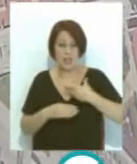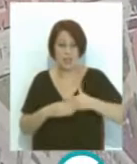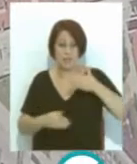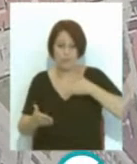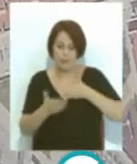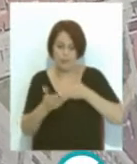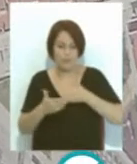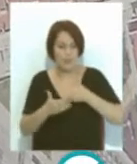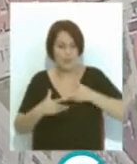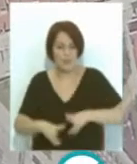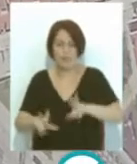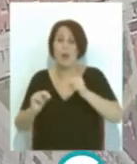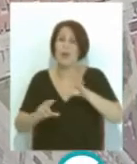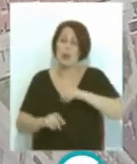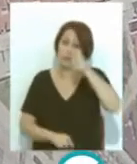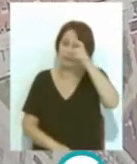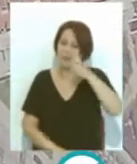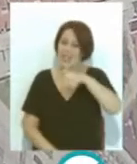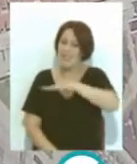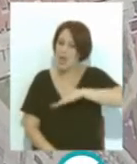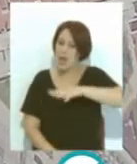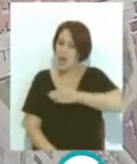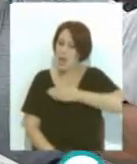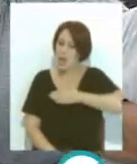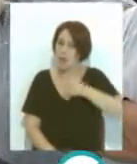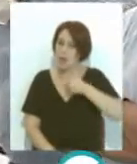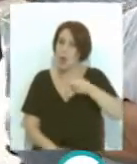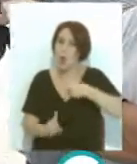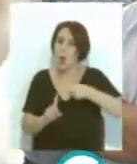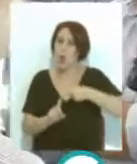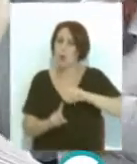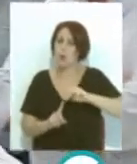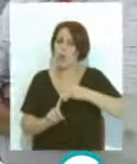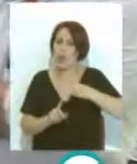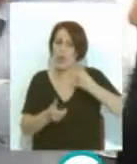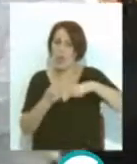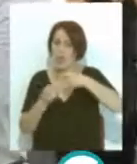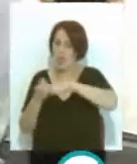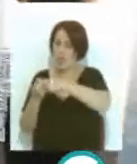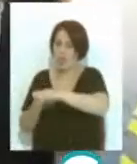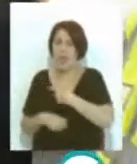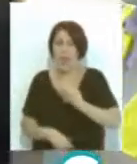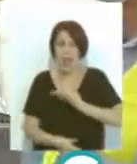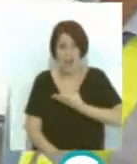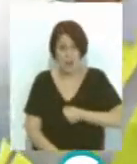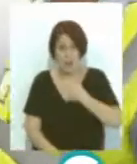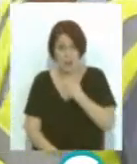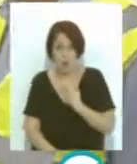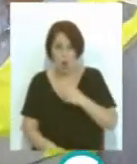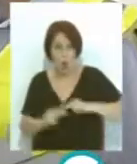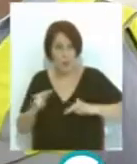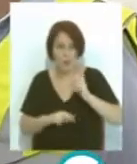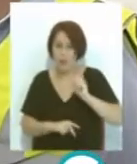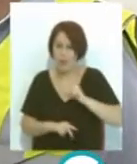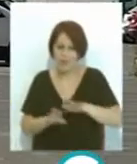a cambio el municipio se queda con los terrenos que se destinarán a usos terciarios el alcalde ha destacado que estas obras son